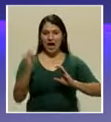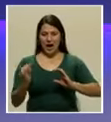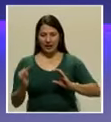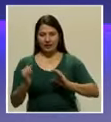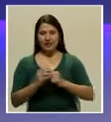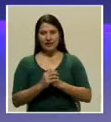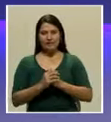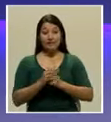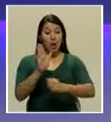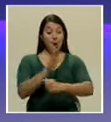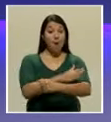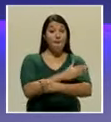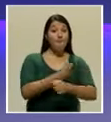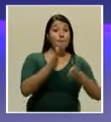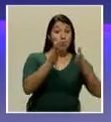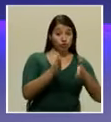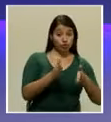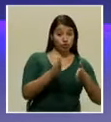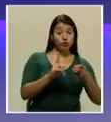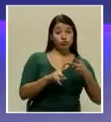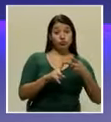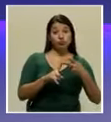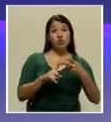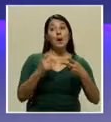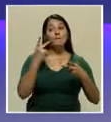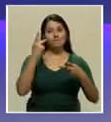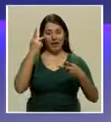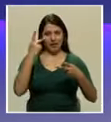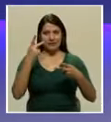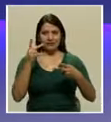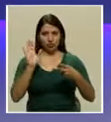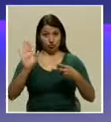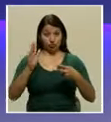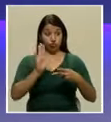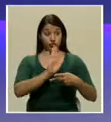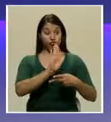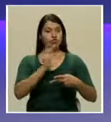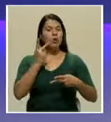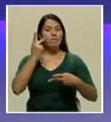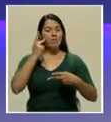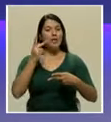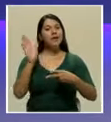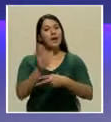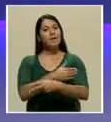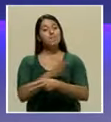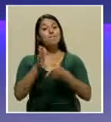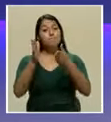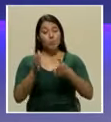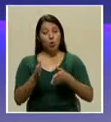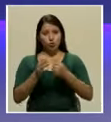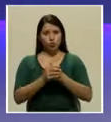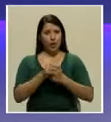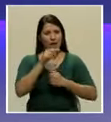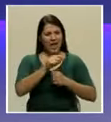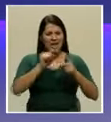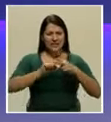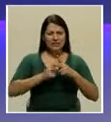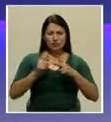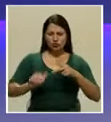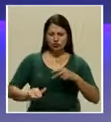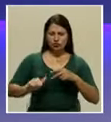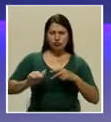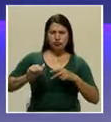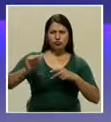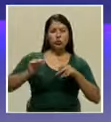e hijo de músico y de una maestra. Don Arnoldo se inició en el piano desde niño